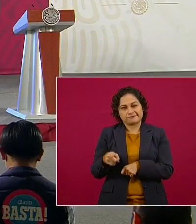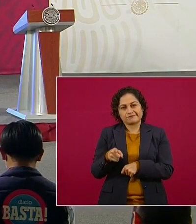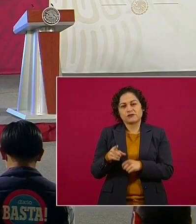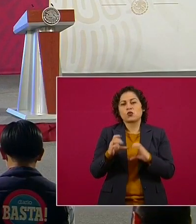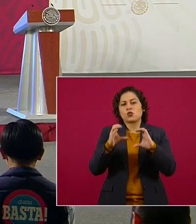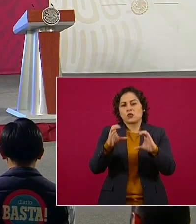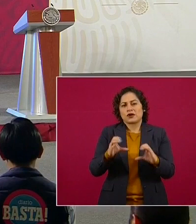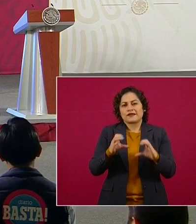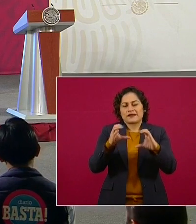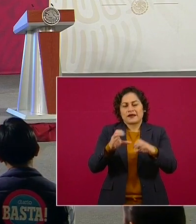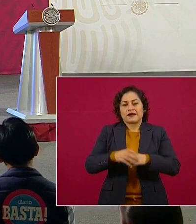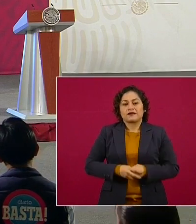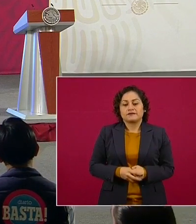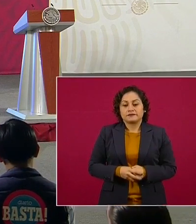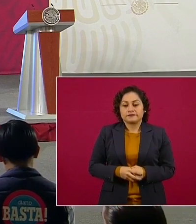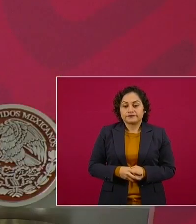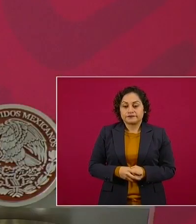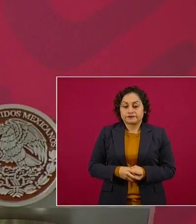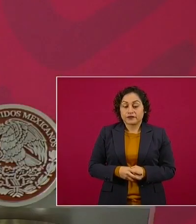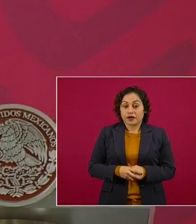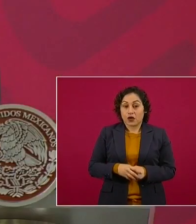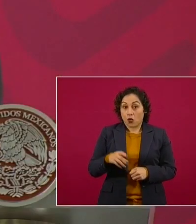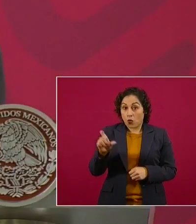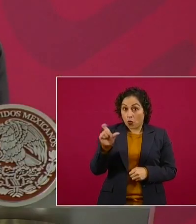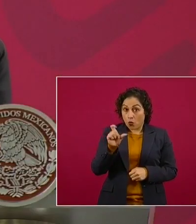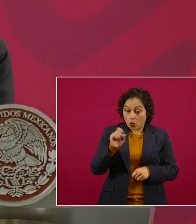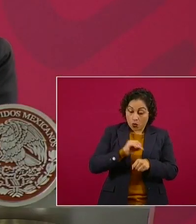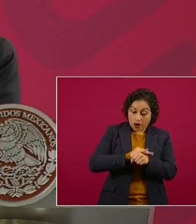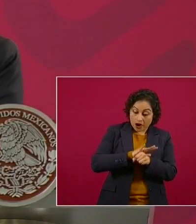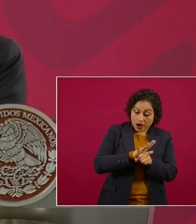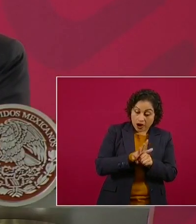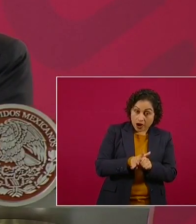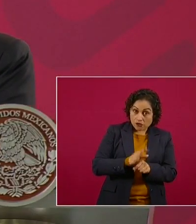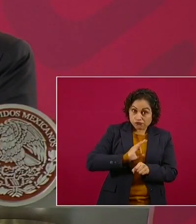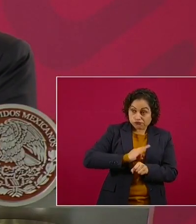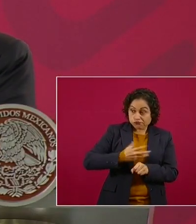esta pandemia, esta pesadilla.